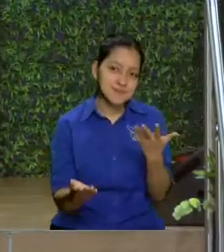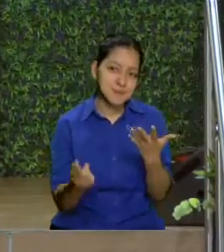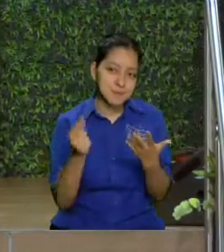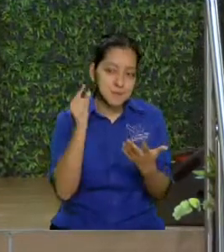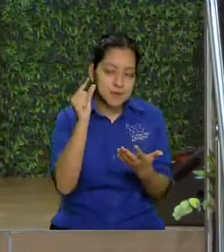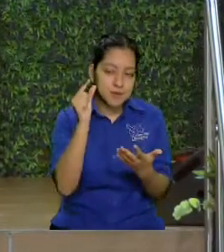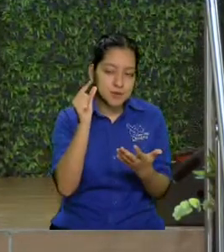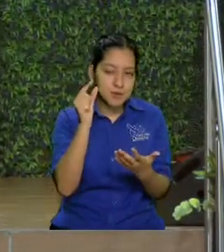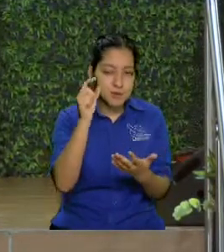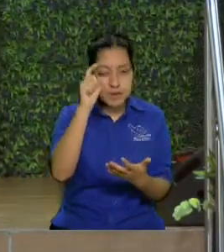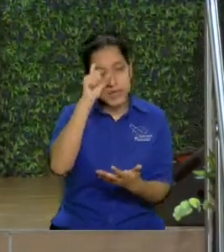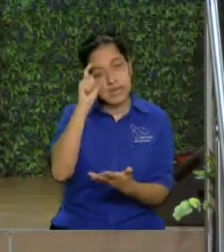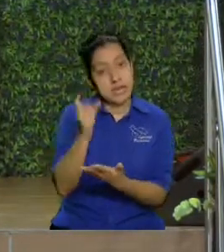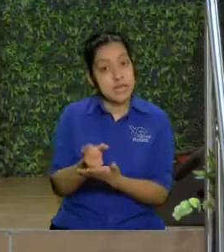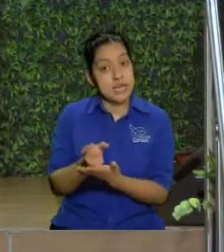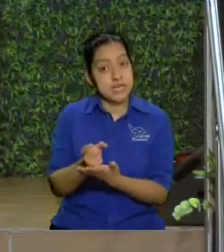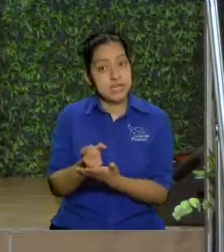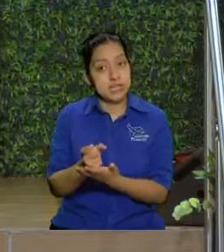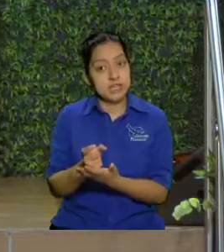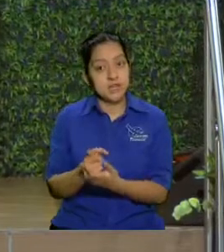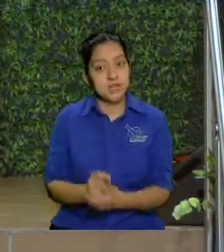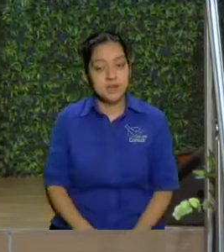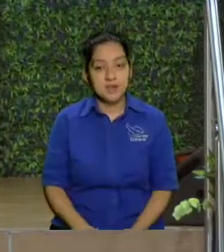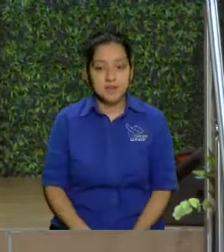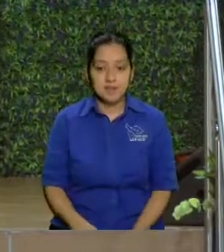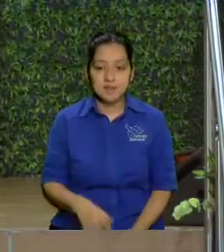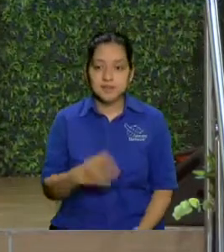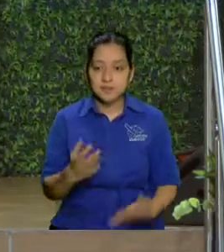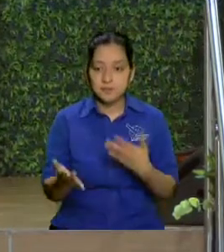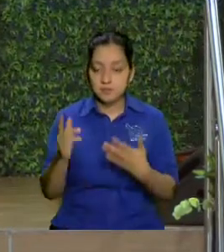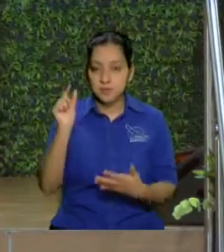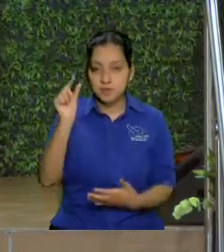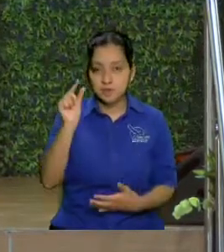creyentes por no decir tal vez son un poco incrédulos